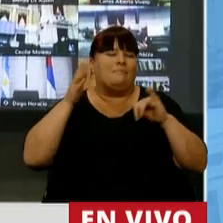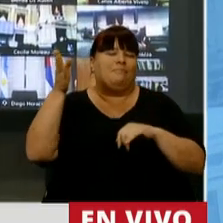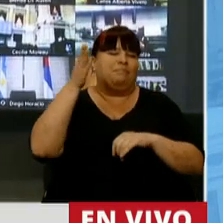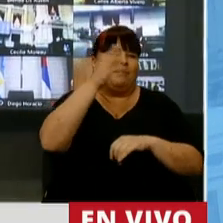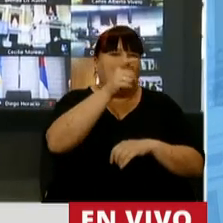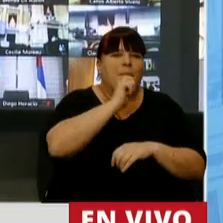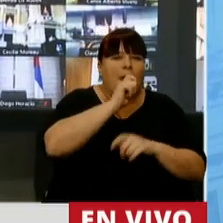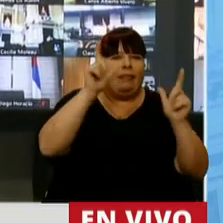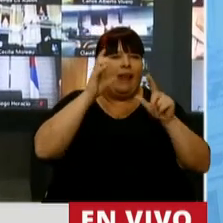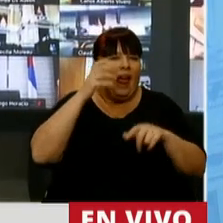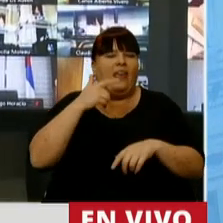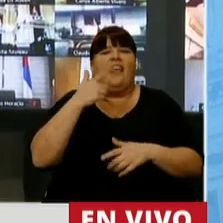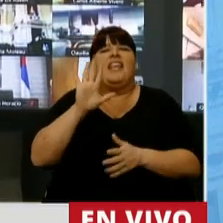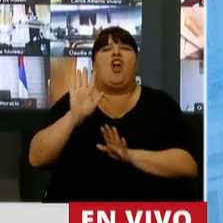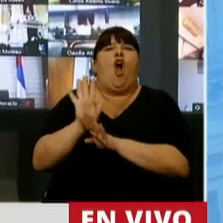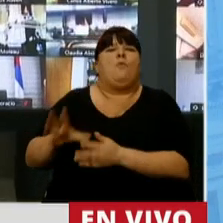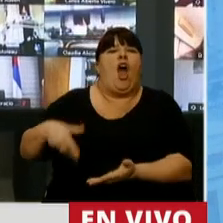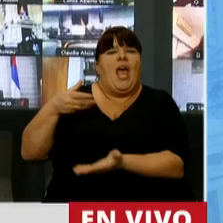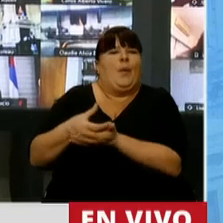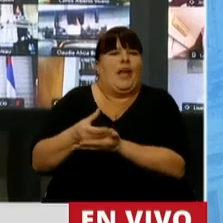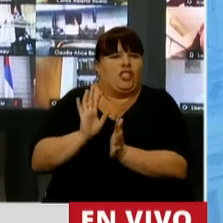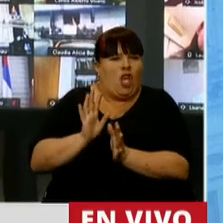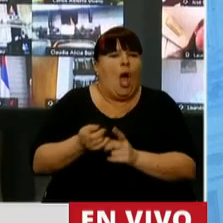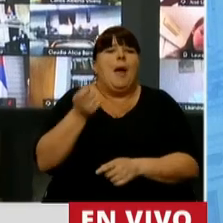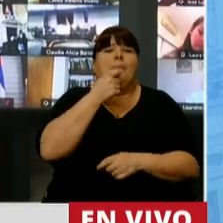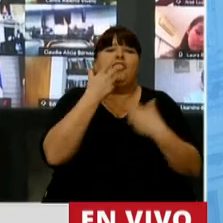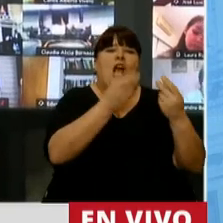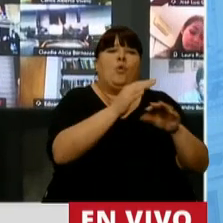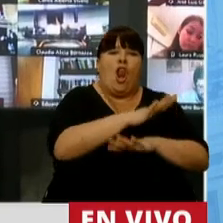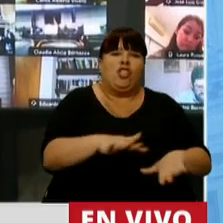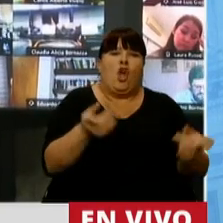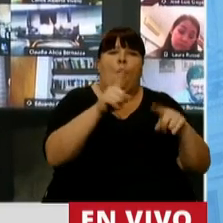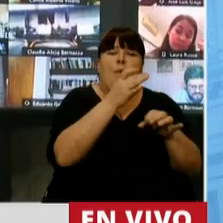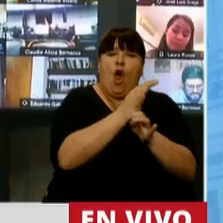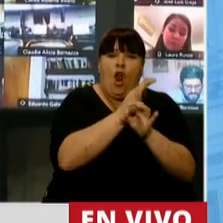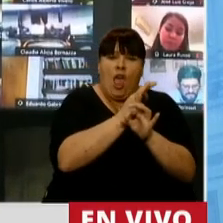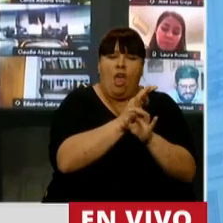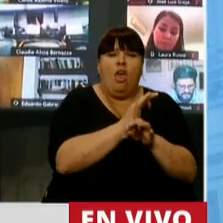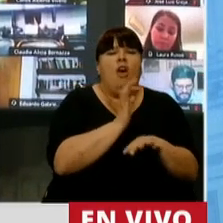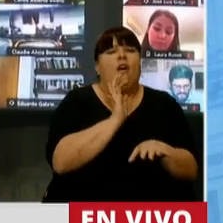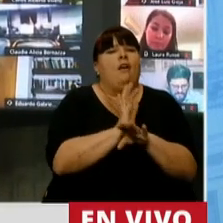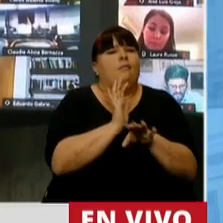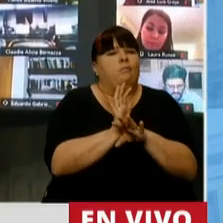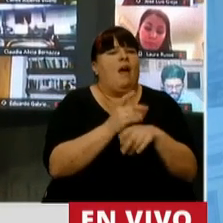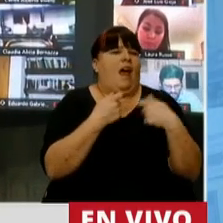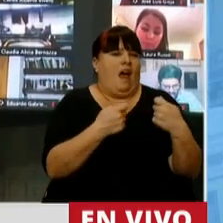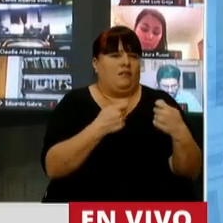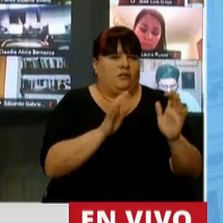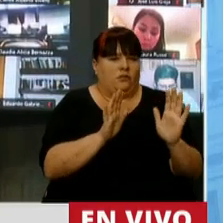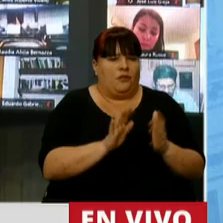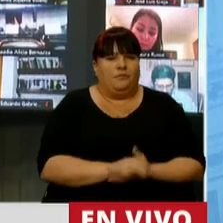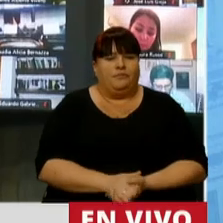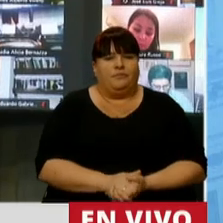lo llaman inversión, pero ayudar a que los chicos puedan volver a las aulas es costo